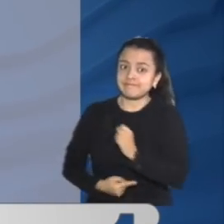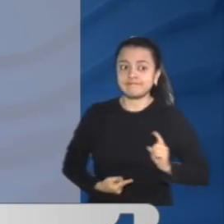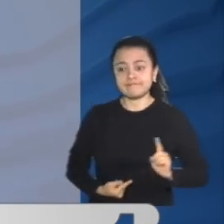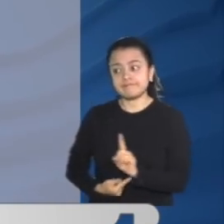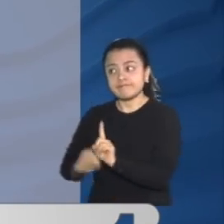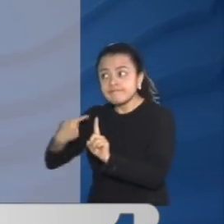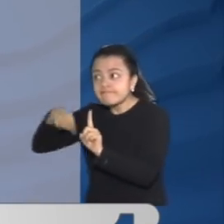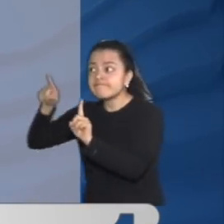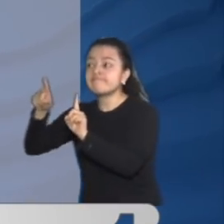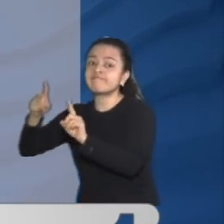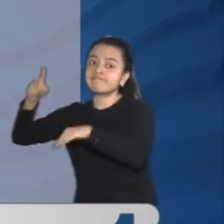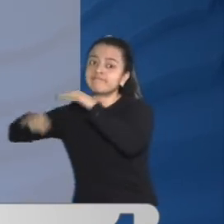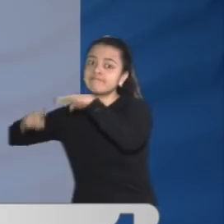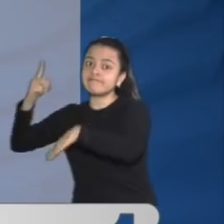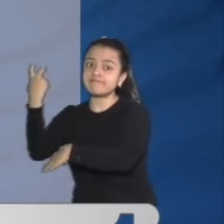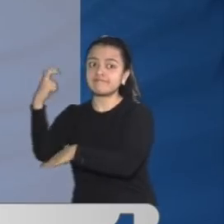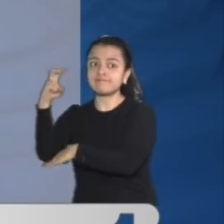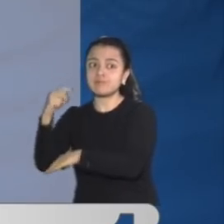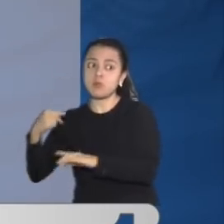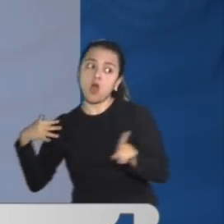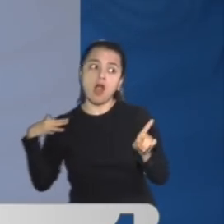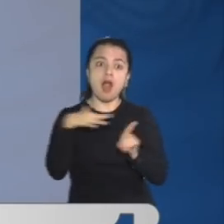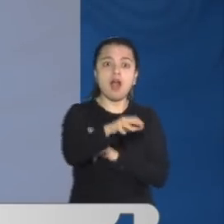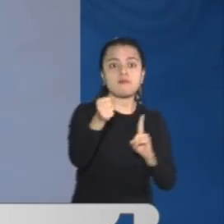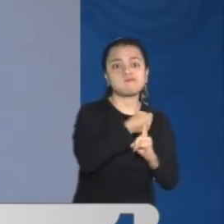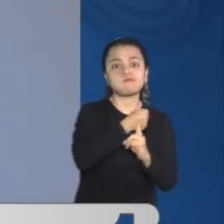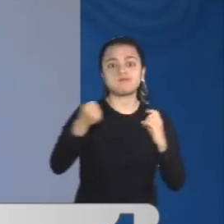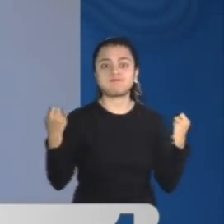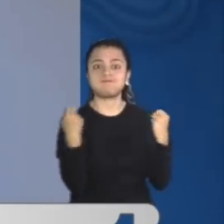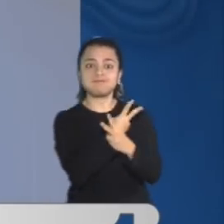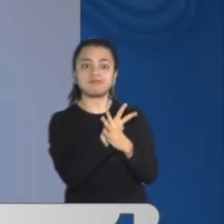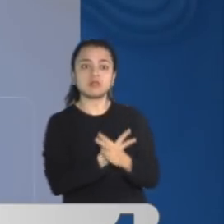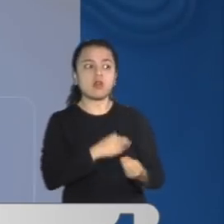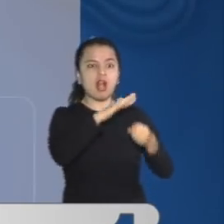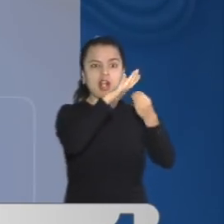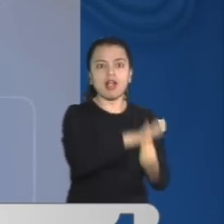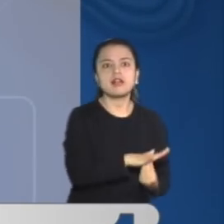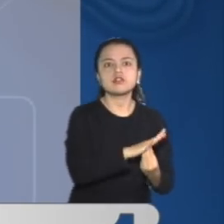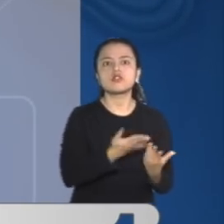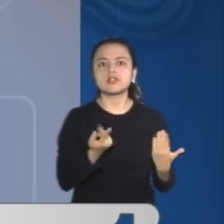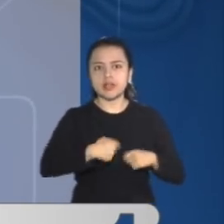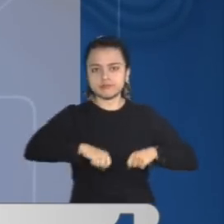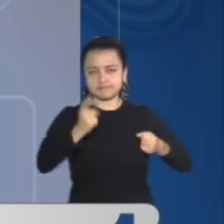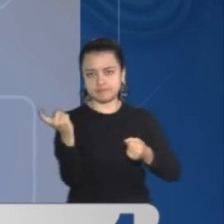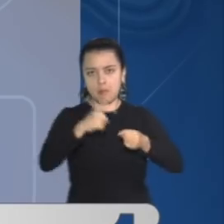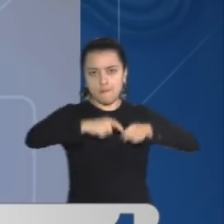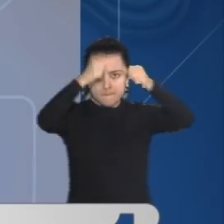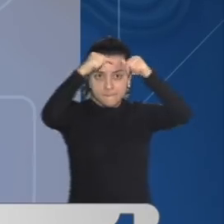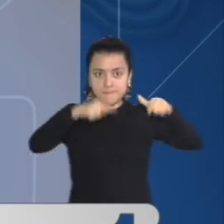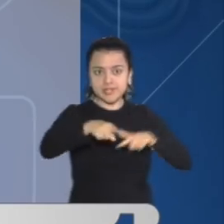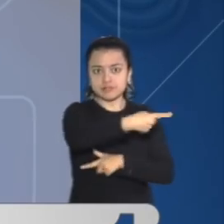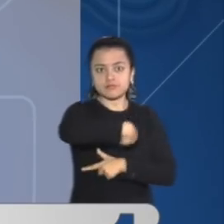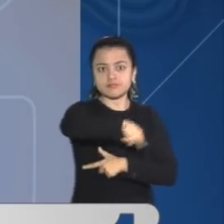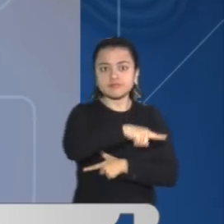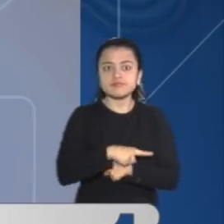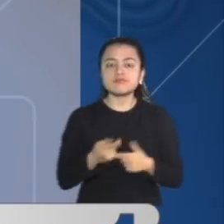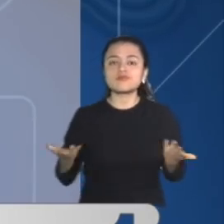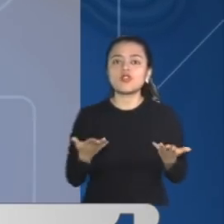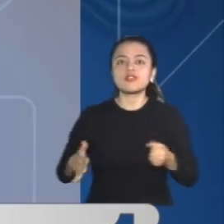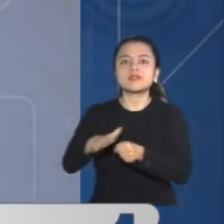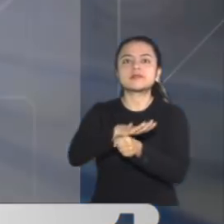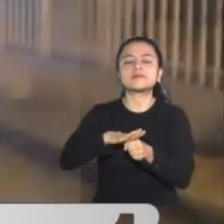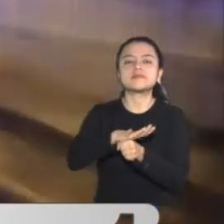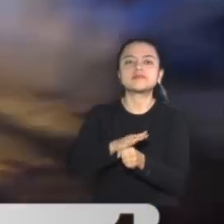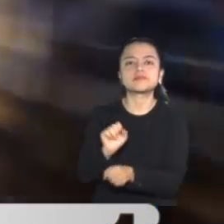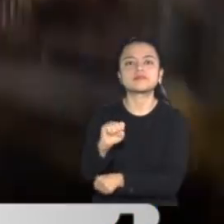delito de violencia contra servidor público. Y esto se dio exactamente en el barrio San José de los Campanos de Cartagena, cuando